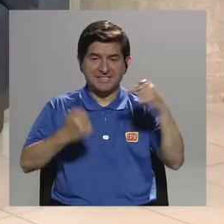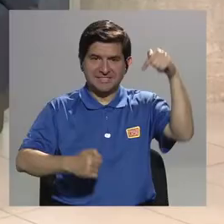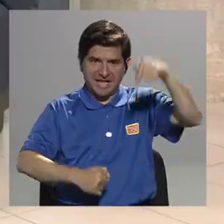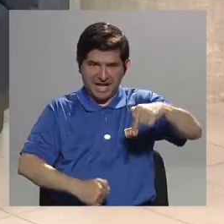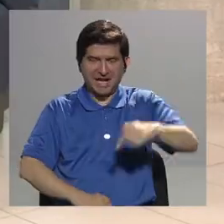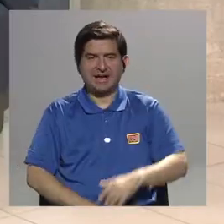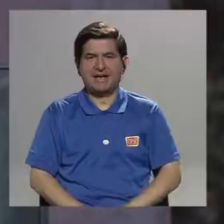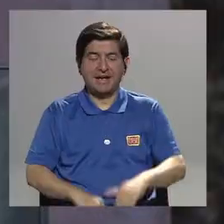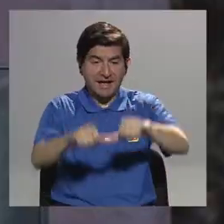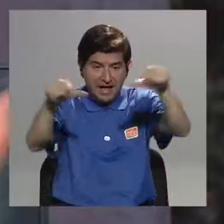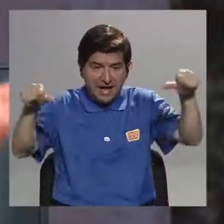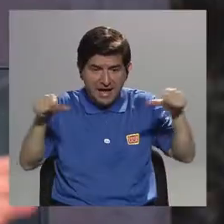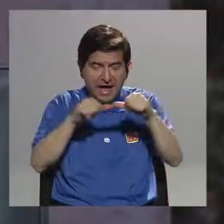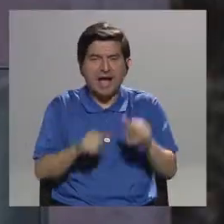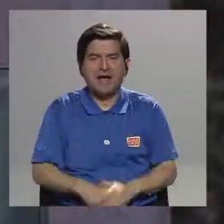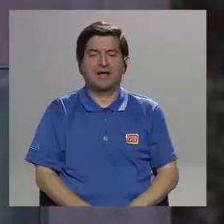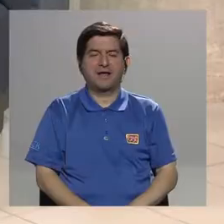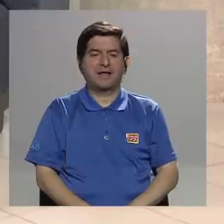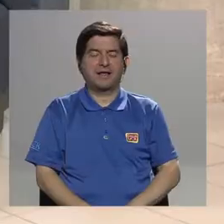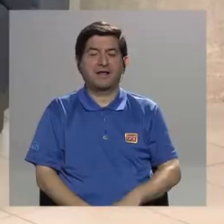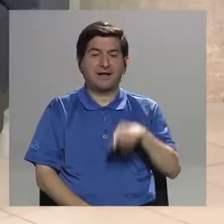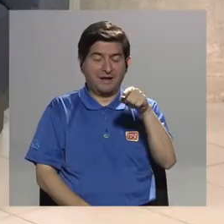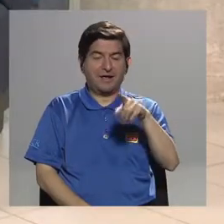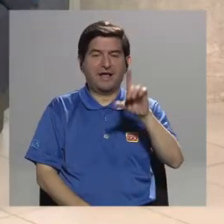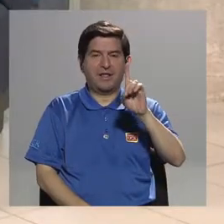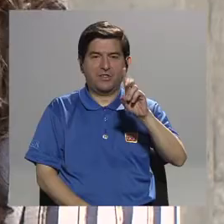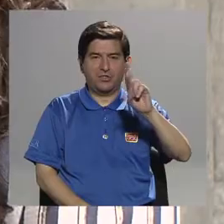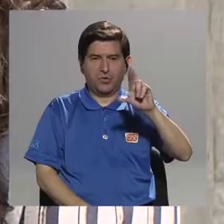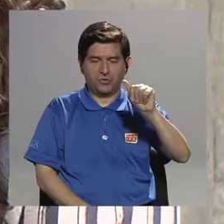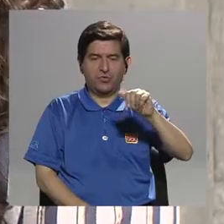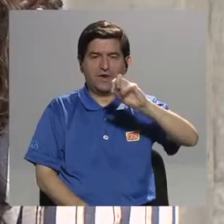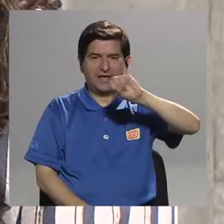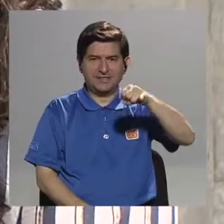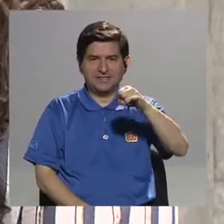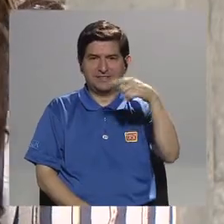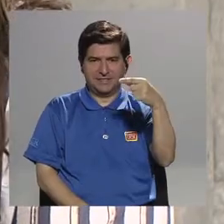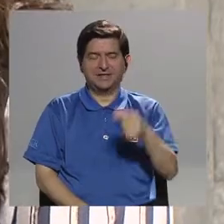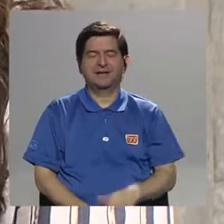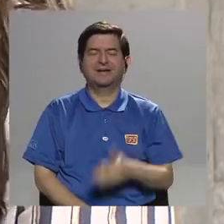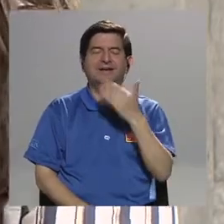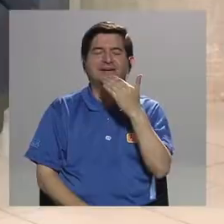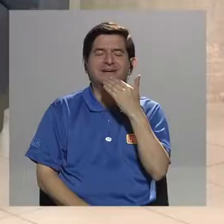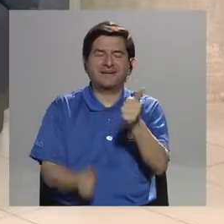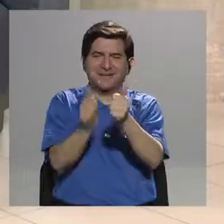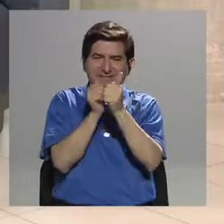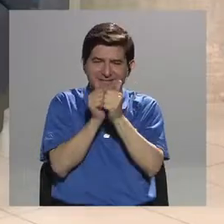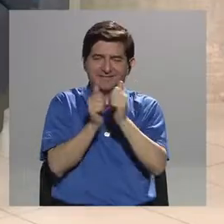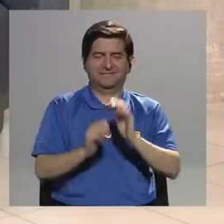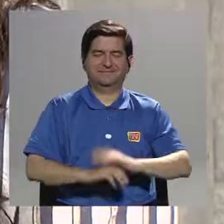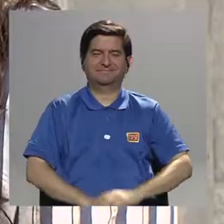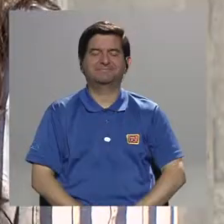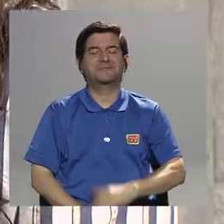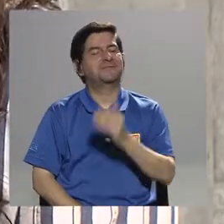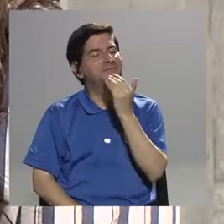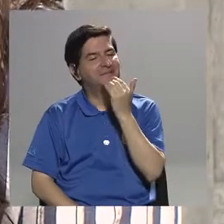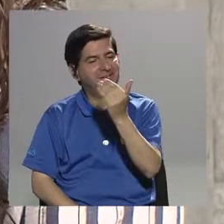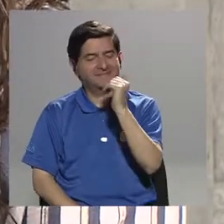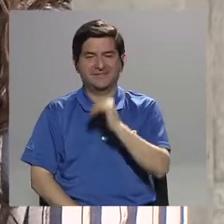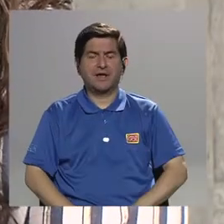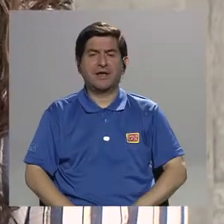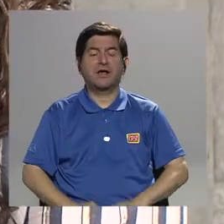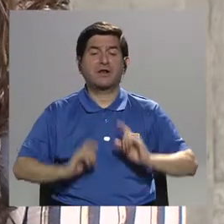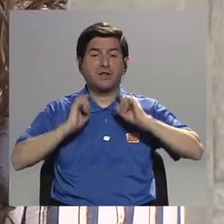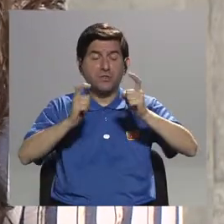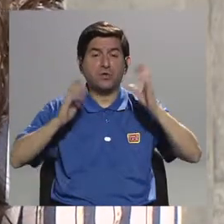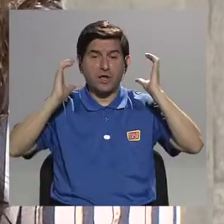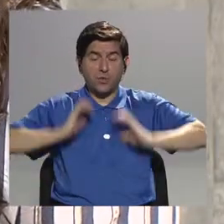Ya estamos acá en compañía de la doctora Jessica González. Gracias por estar con nosotros. Un placer. Muchas gracias. Como les comentábamos,